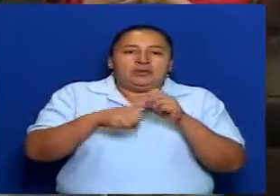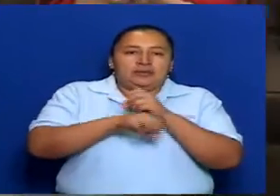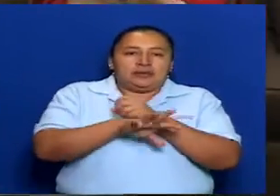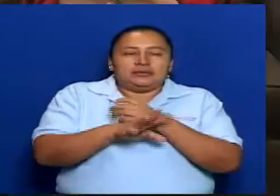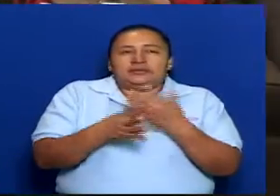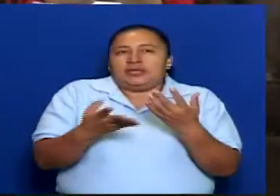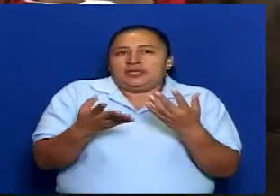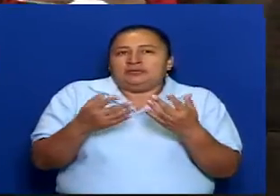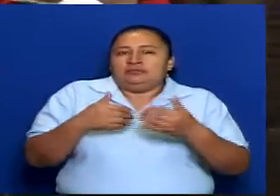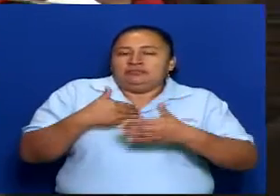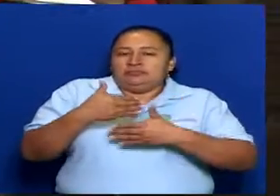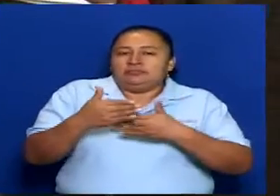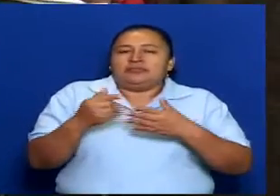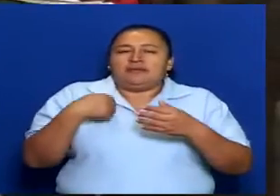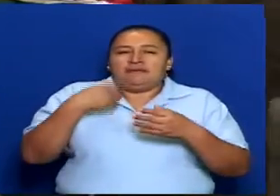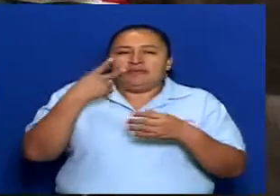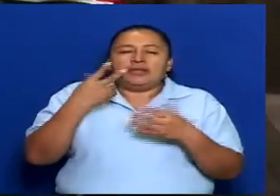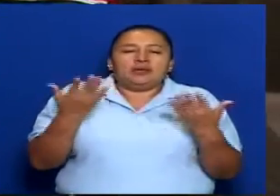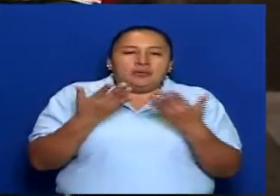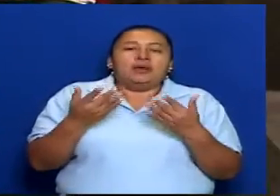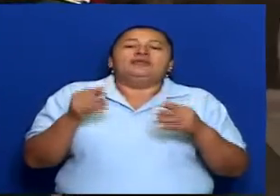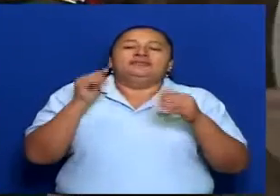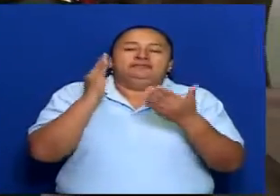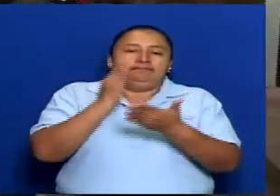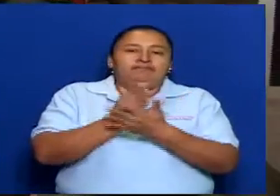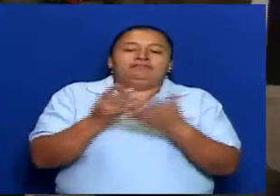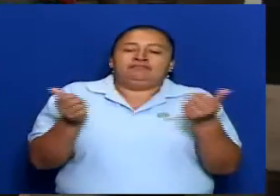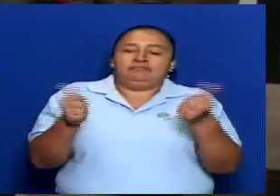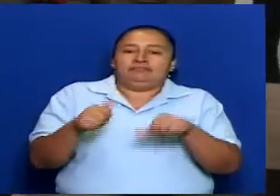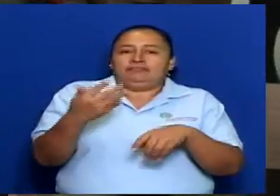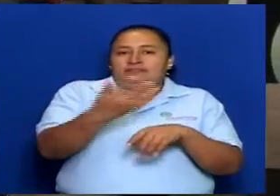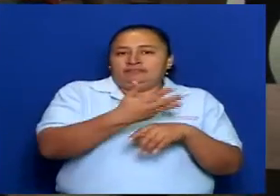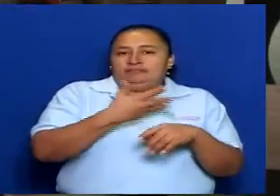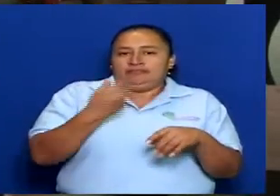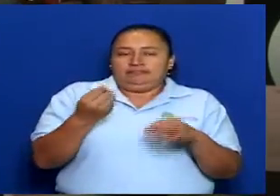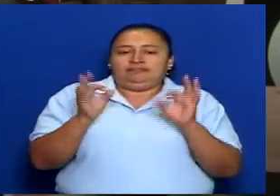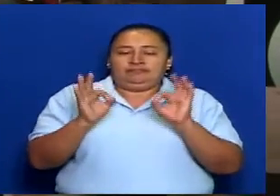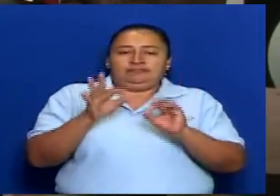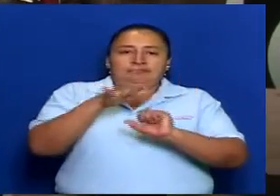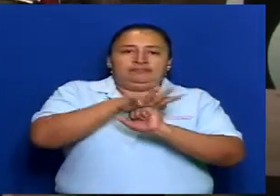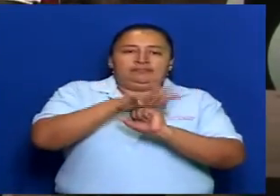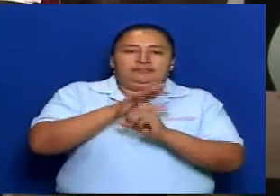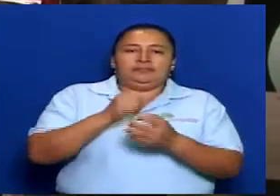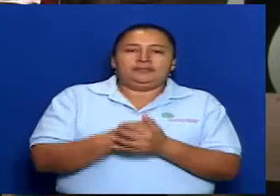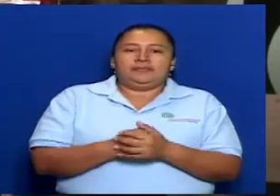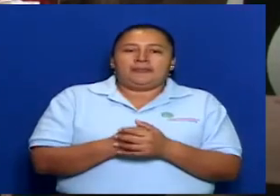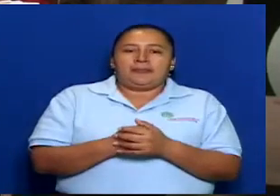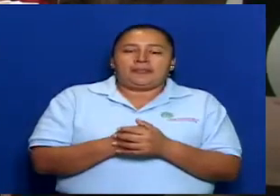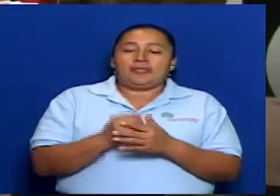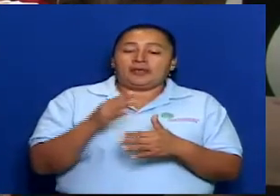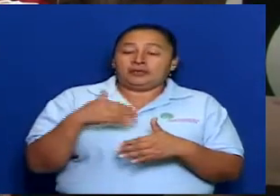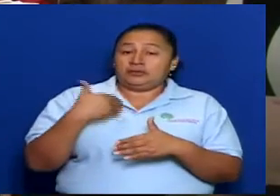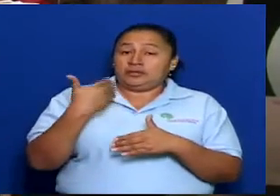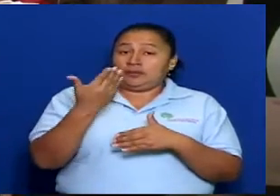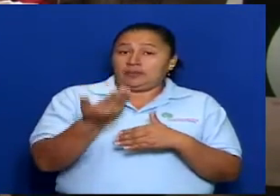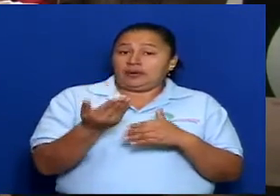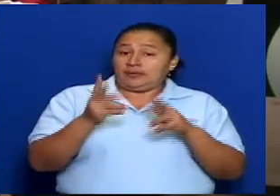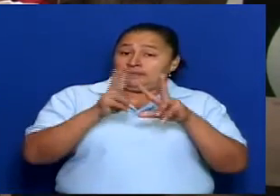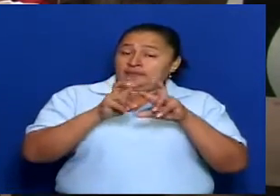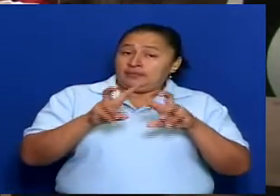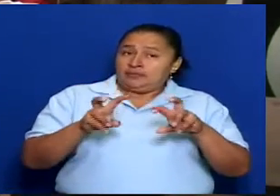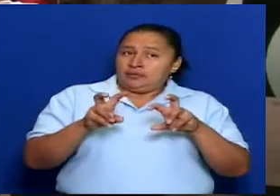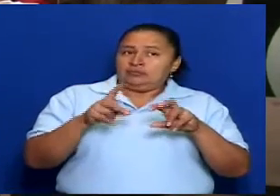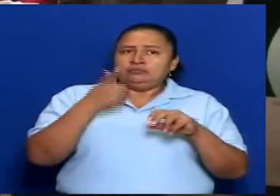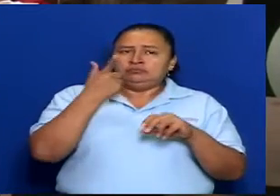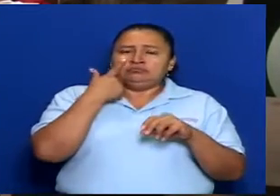aquello era de ver qué hasta que llegamos a un consenso en la comisión. Posteriormente evaluamos y miramos